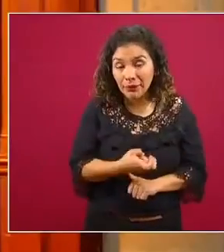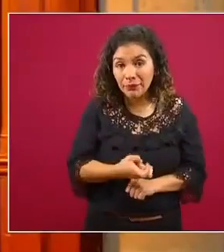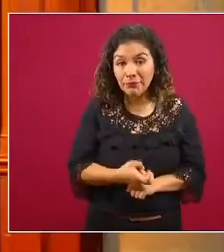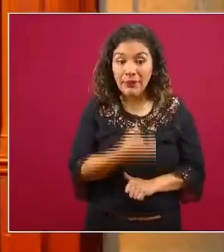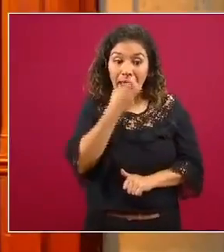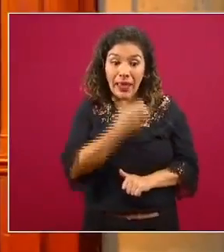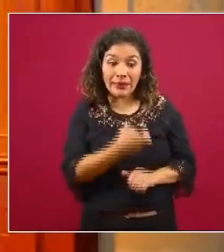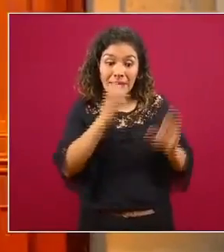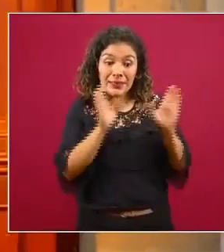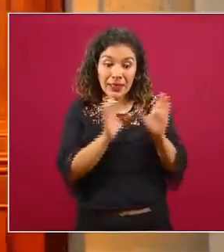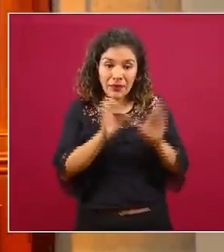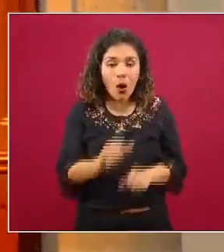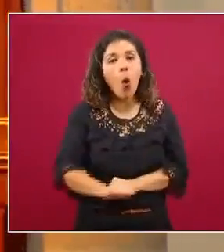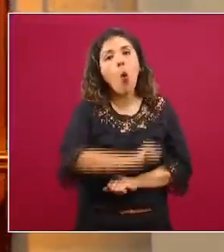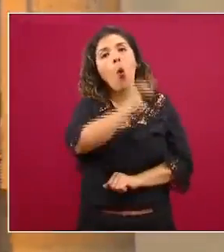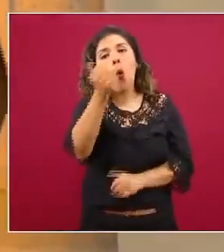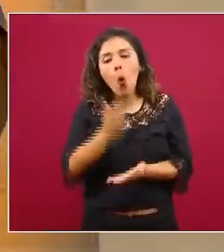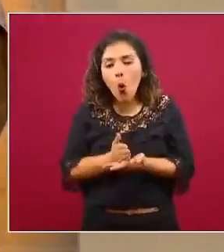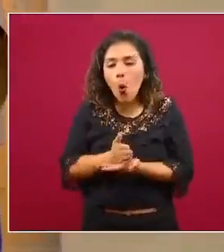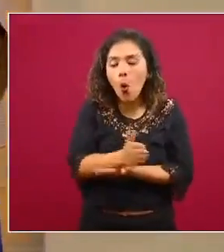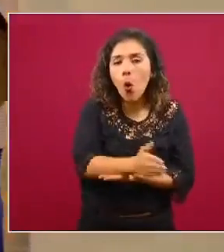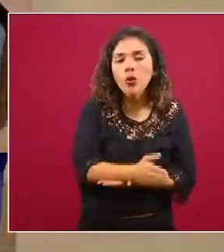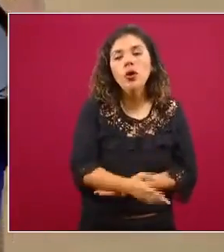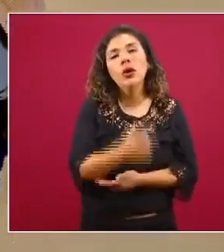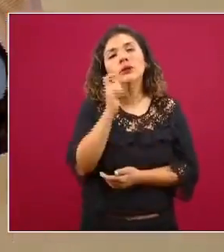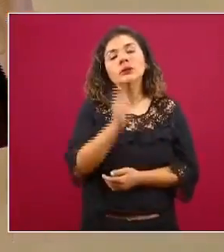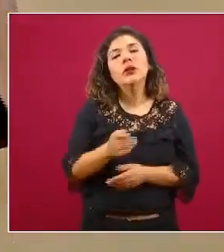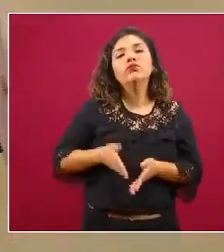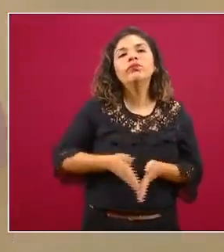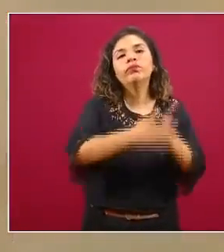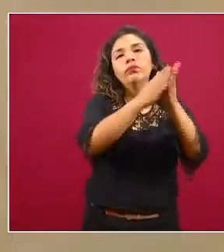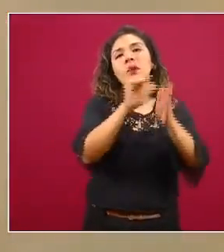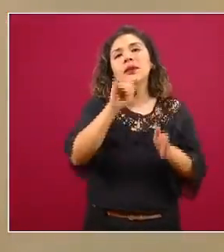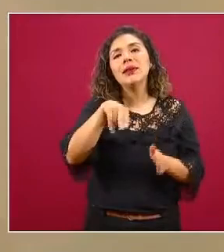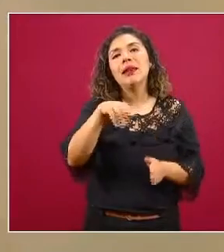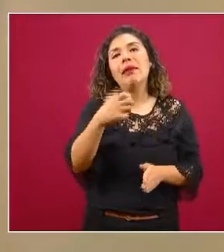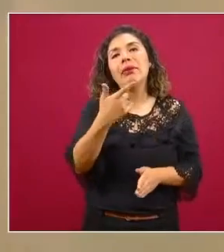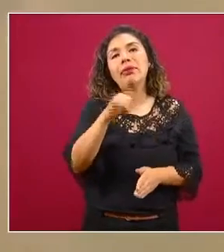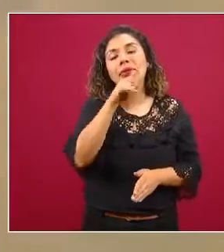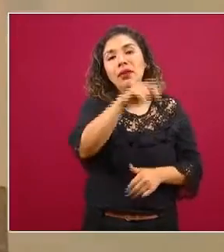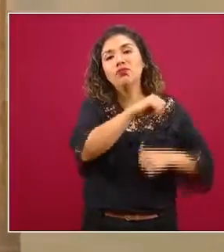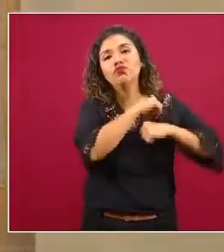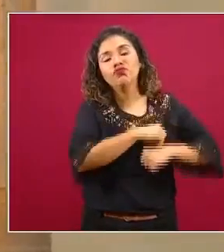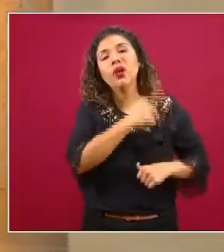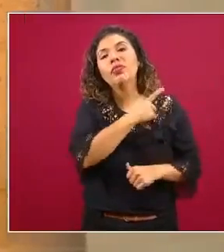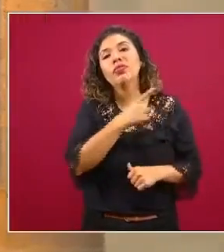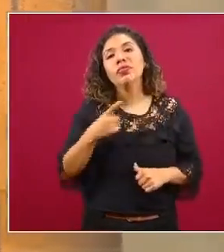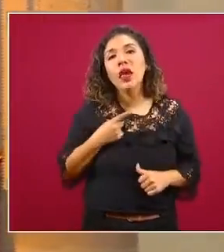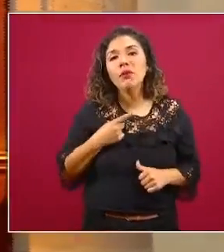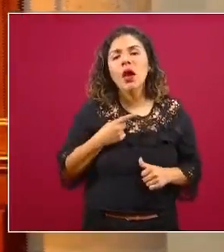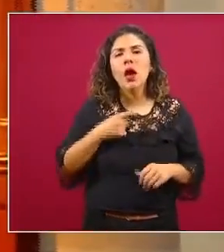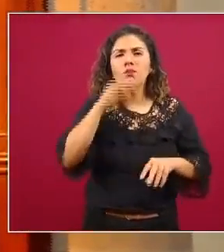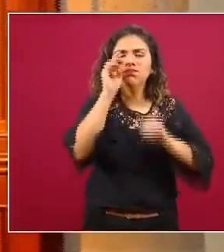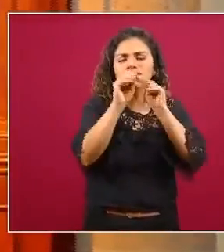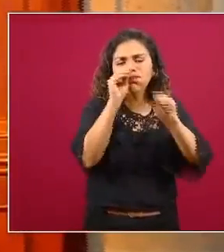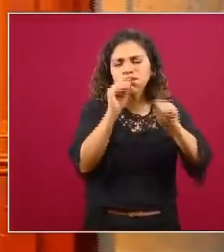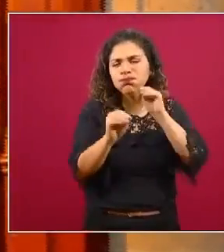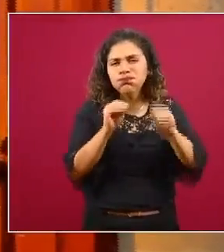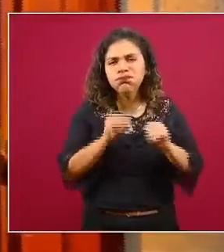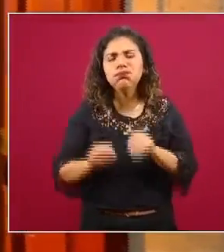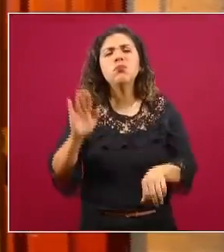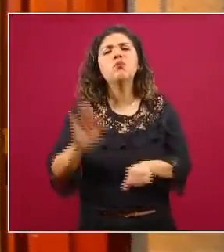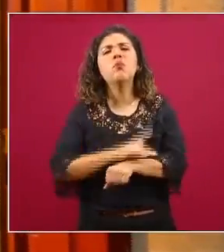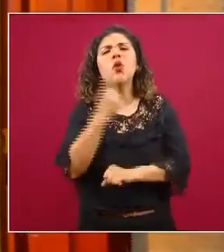de este certificado hay otra ruta que se va hacia el INEGI el INEGI tiene que hacer una codificación de las causas tiene que